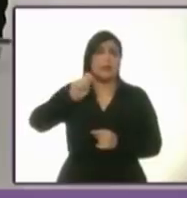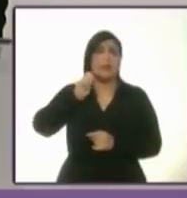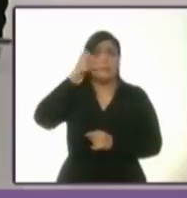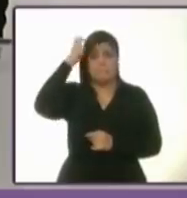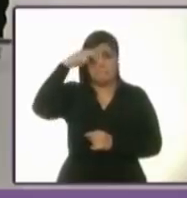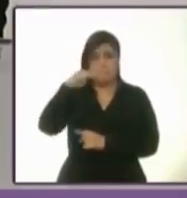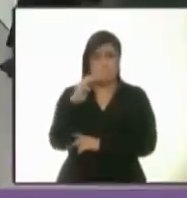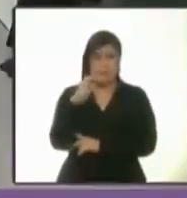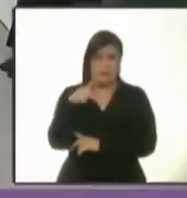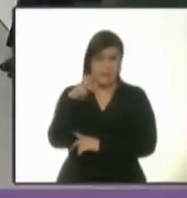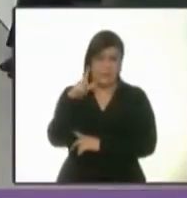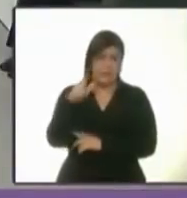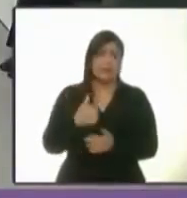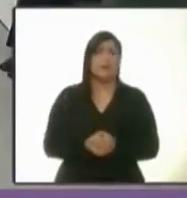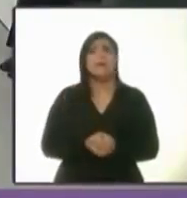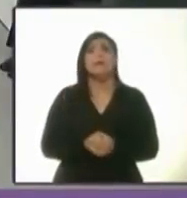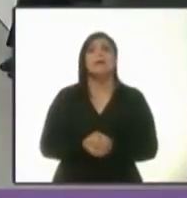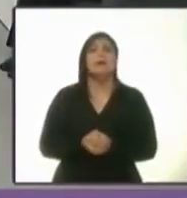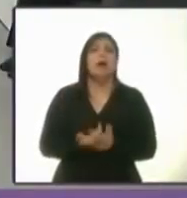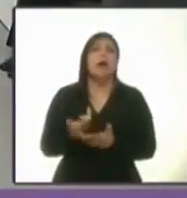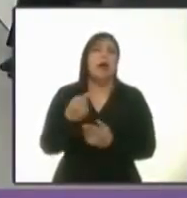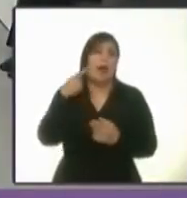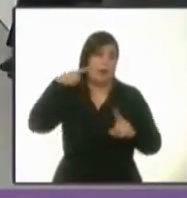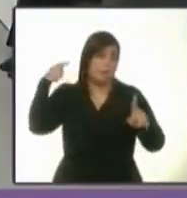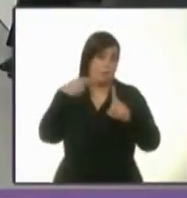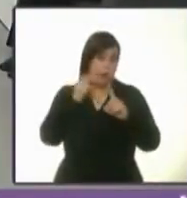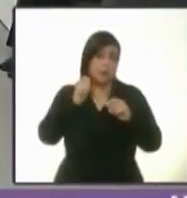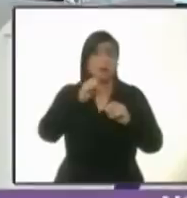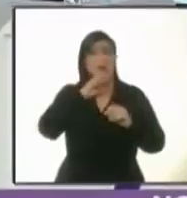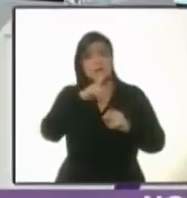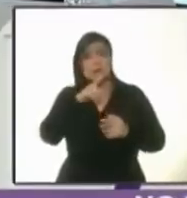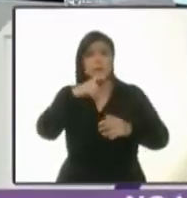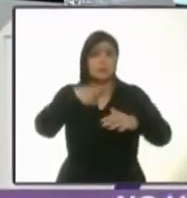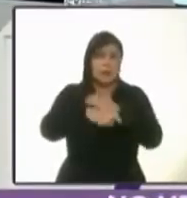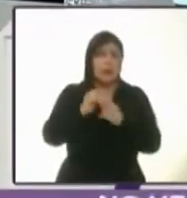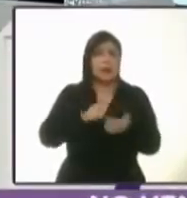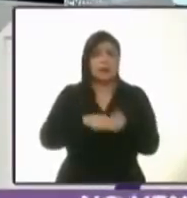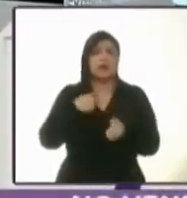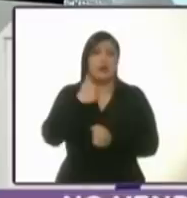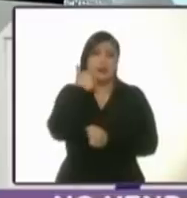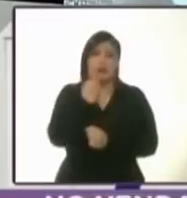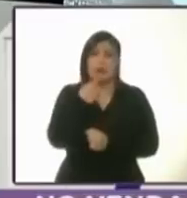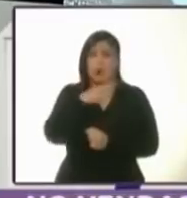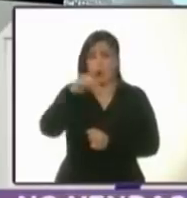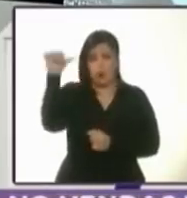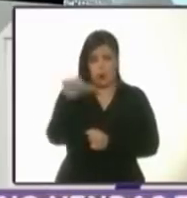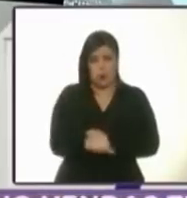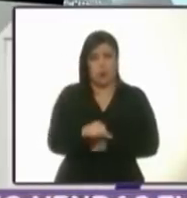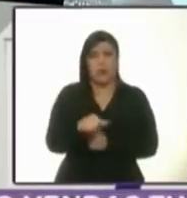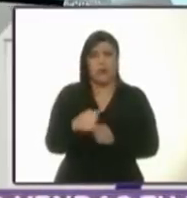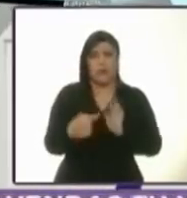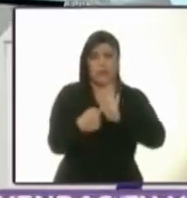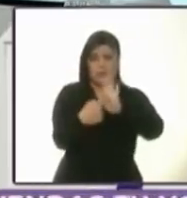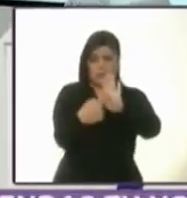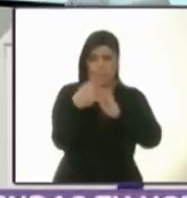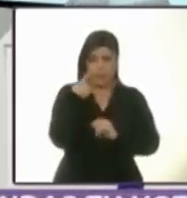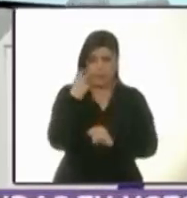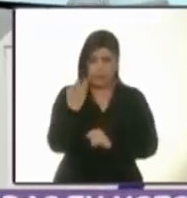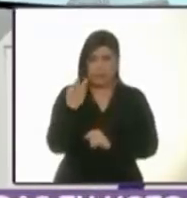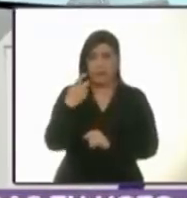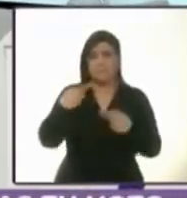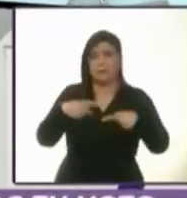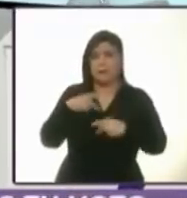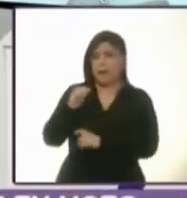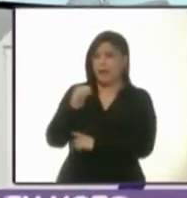Arriola. Hablando de corrupción, yo vengo hoy a hacer una denuncia. Esta persona es Alfonso